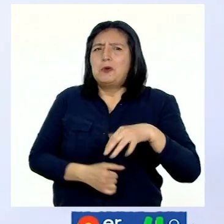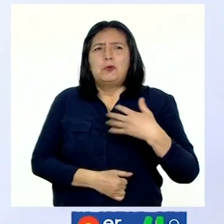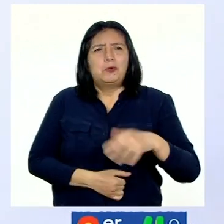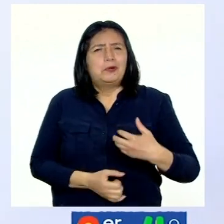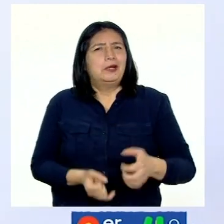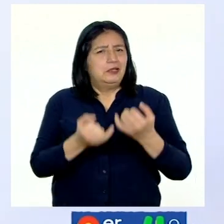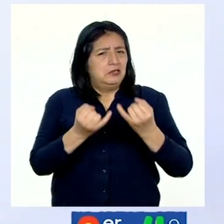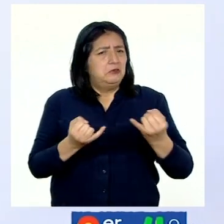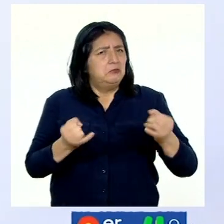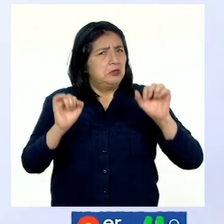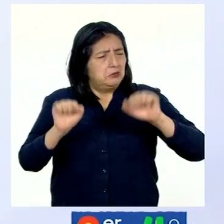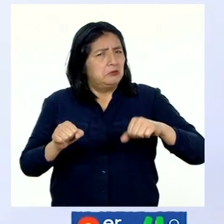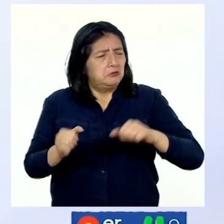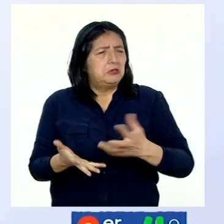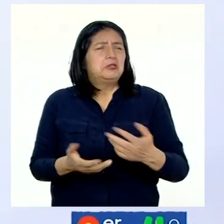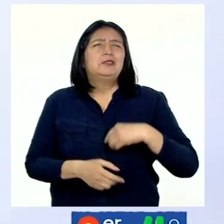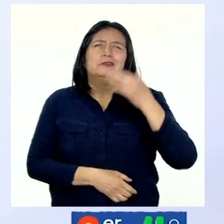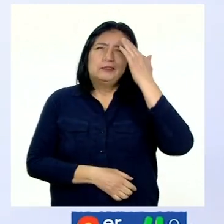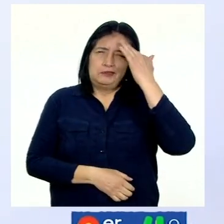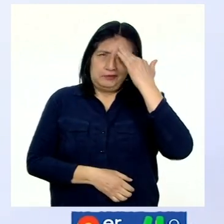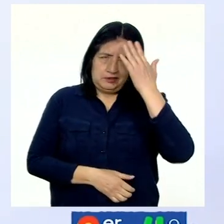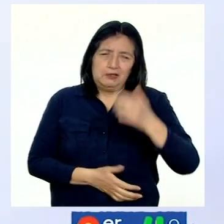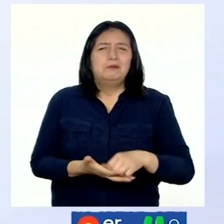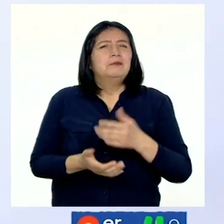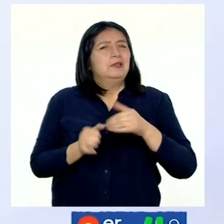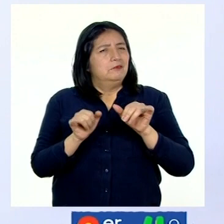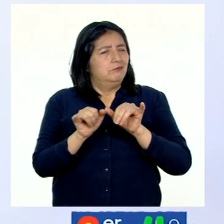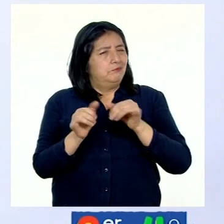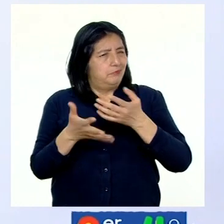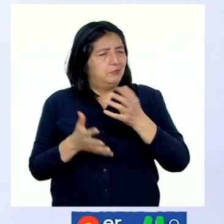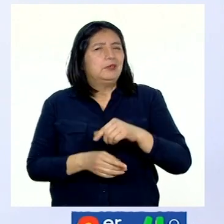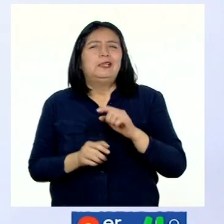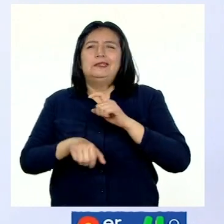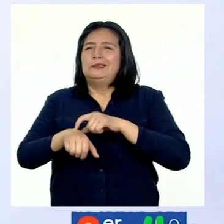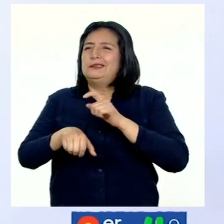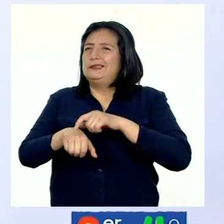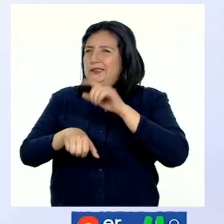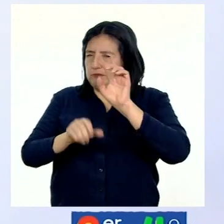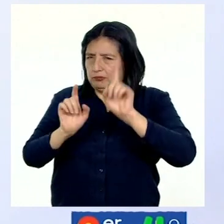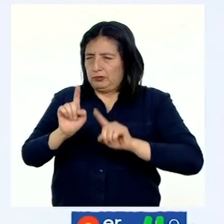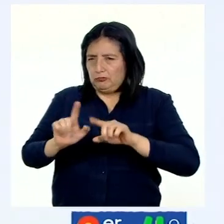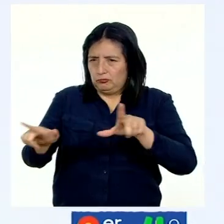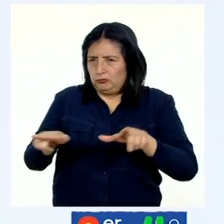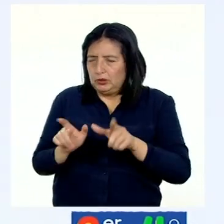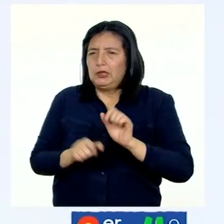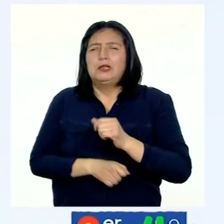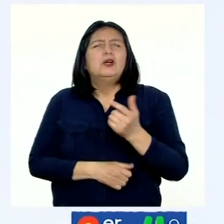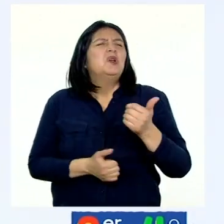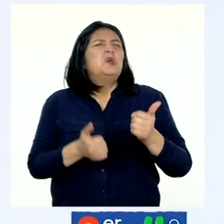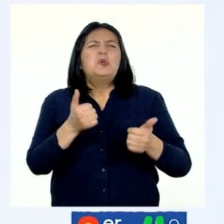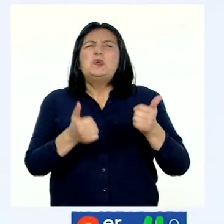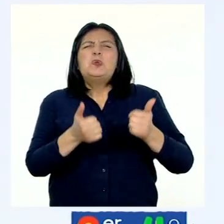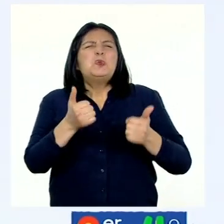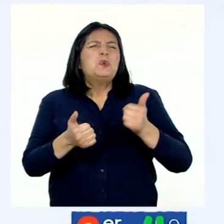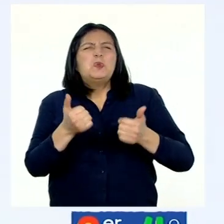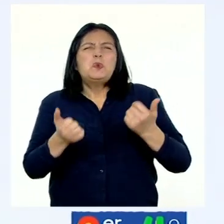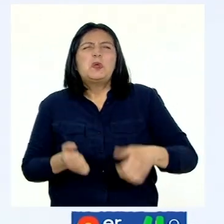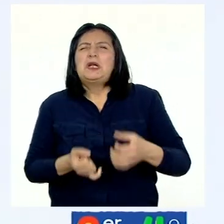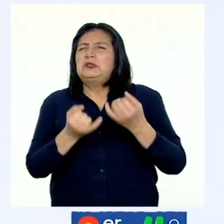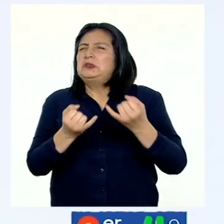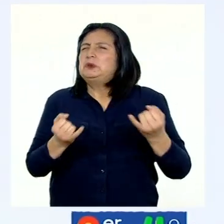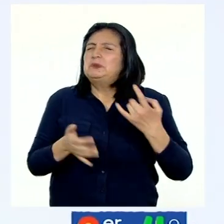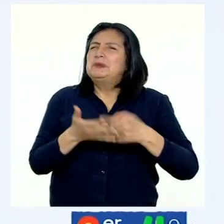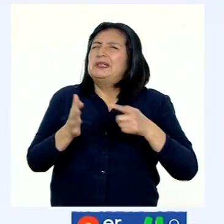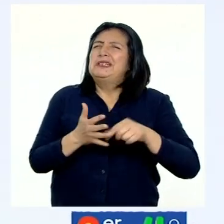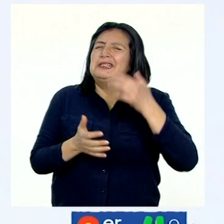instrumentos que nos permiten saber con mayor precisión el tiempo de un determinado lugar. ¿Cuáles serán los instrumentos